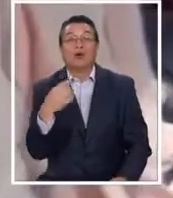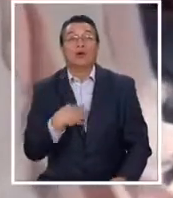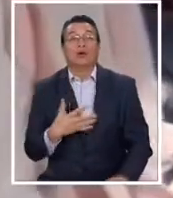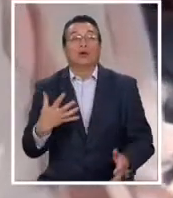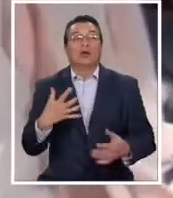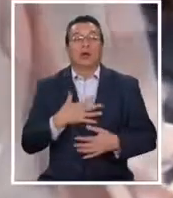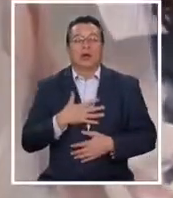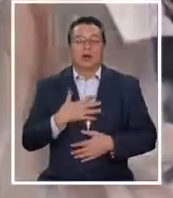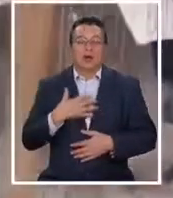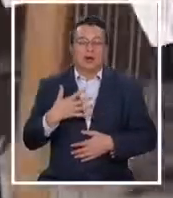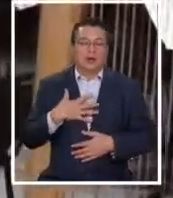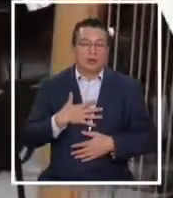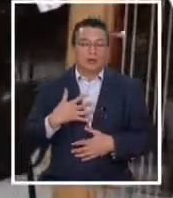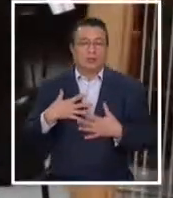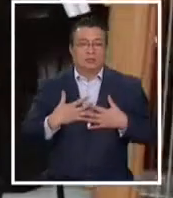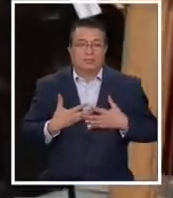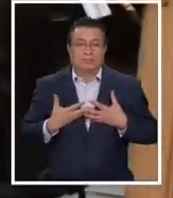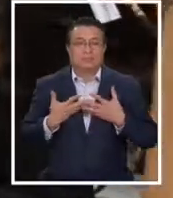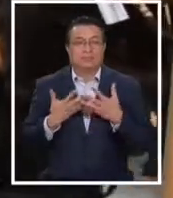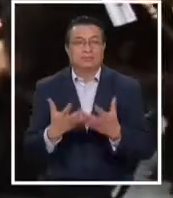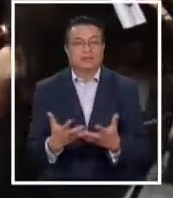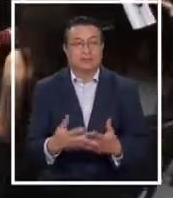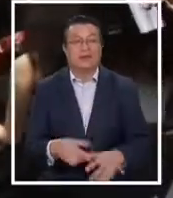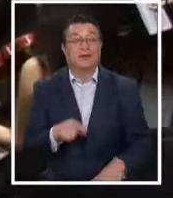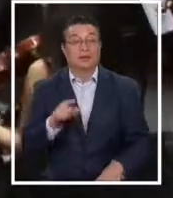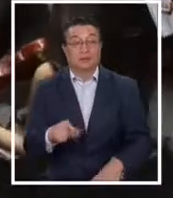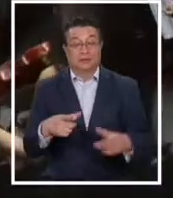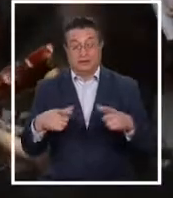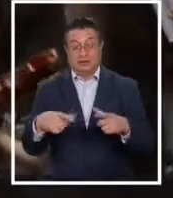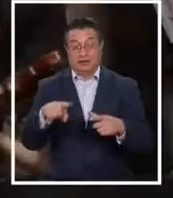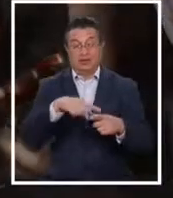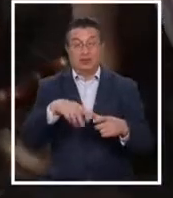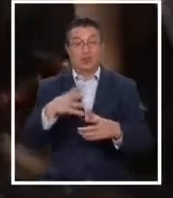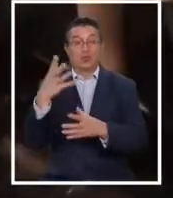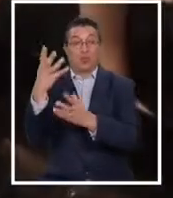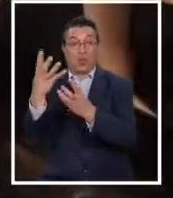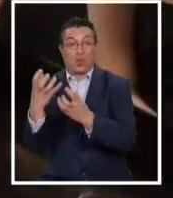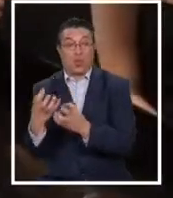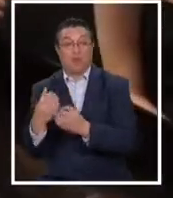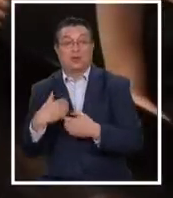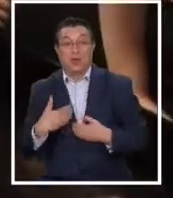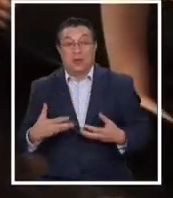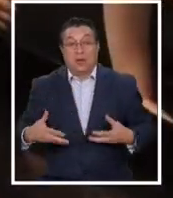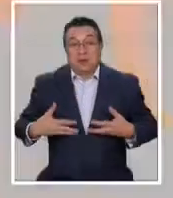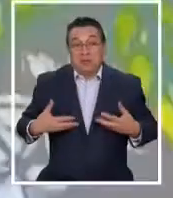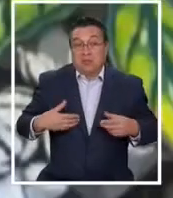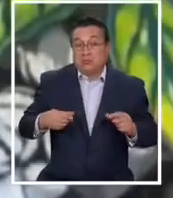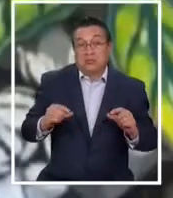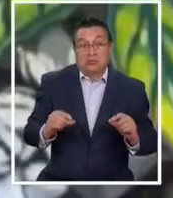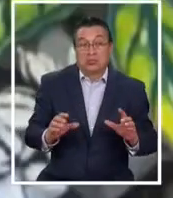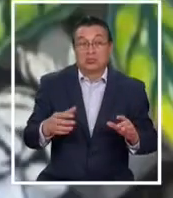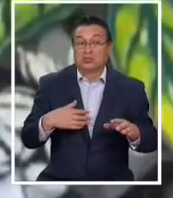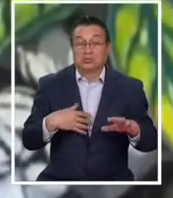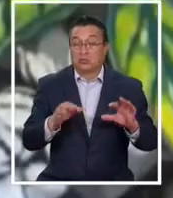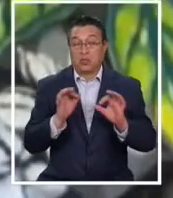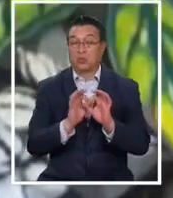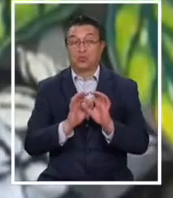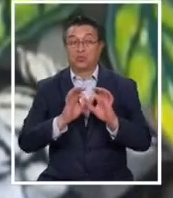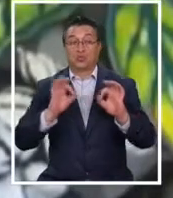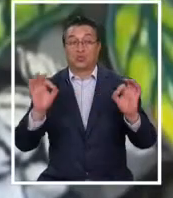estaba entregando mi arte. De allí que grabar un disco no fuese algo que la motivase en lo más mínimo. Nunca